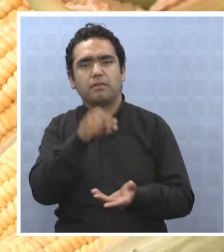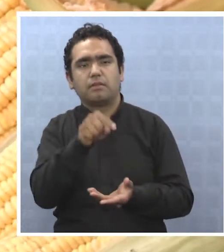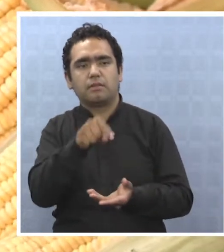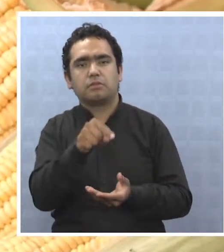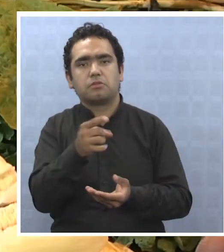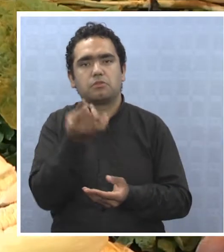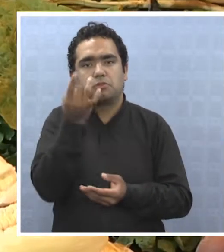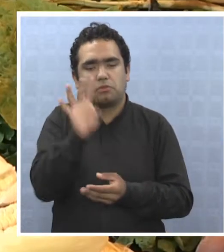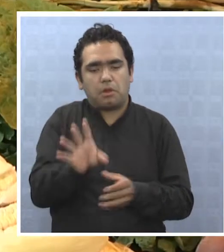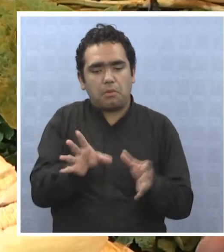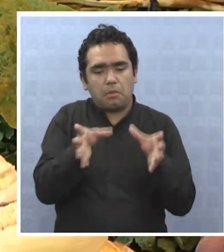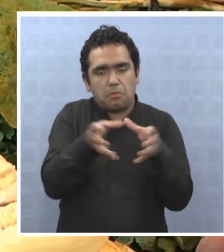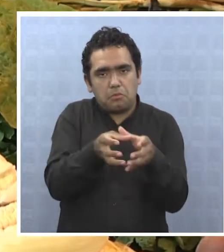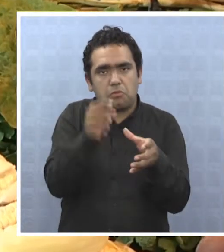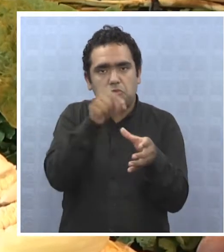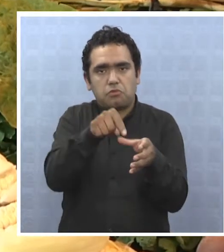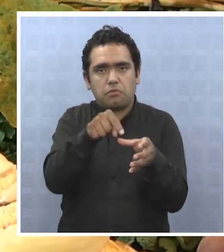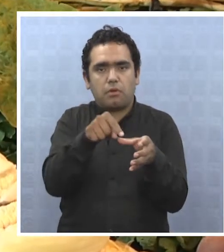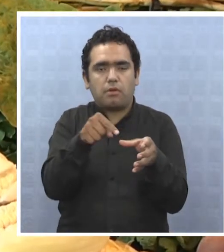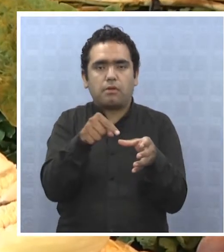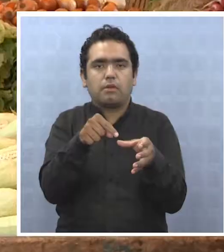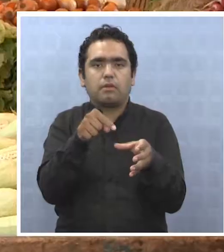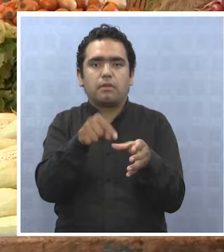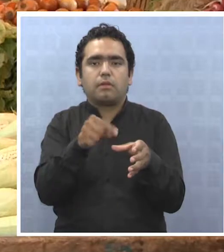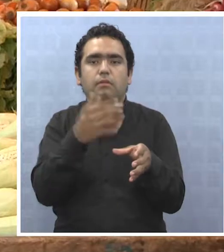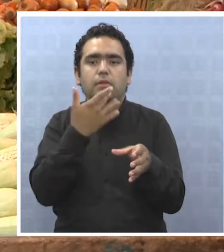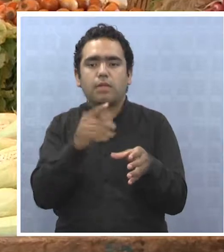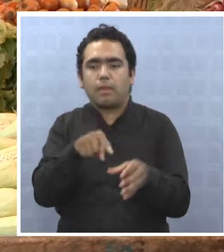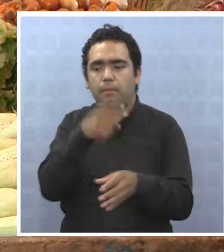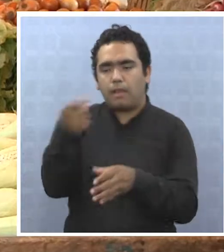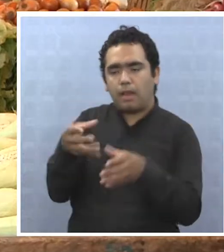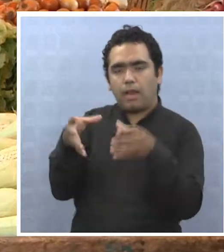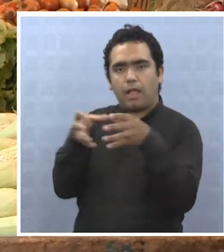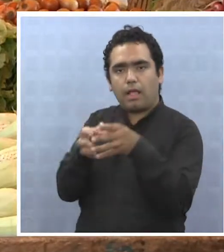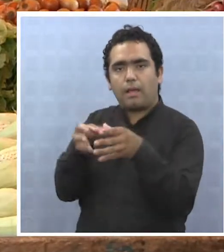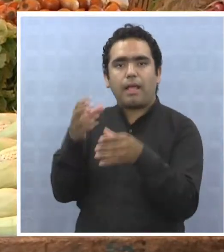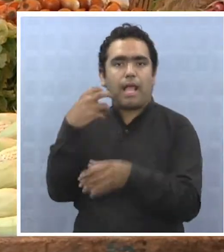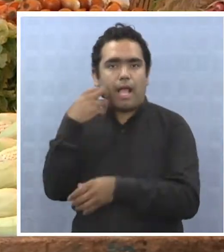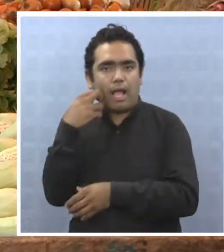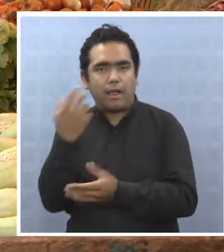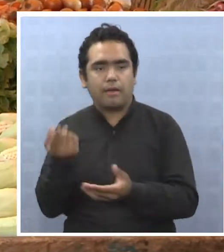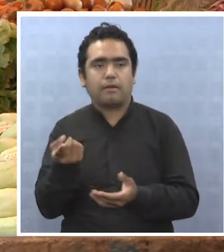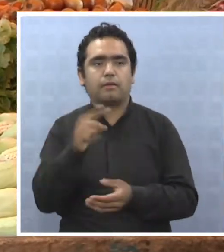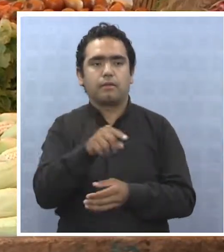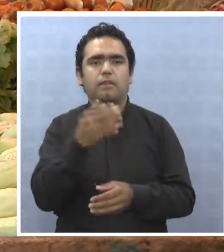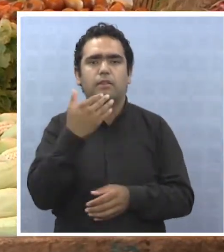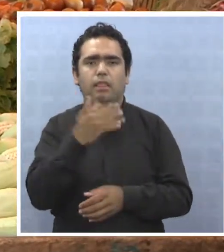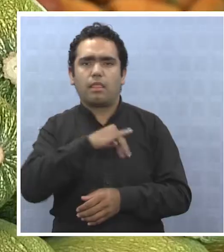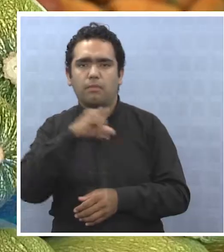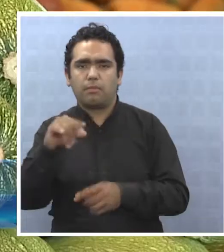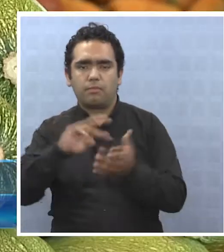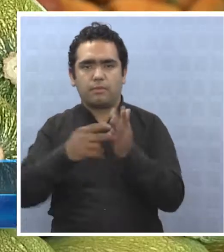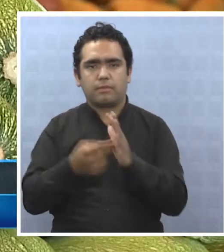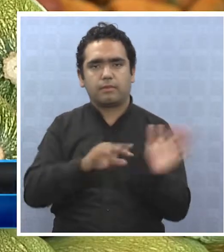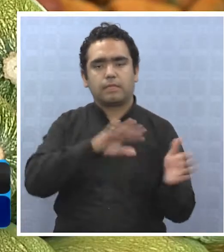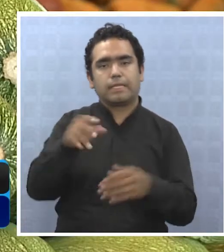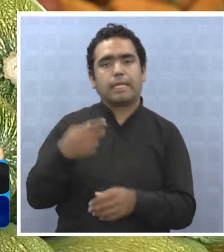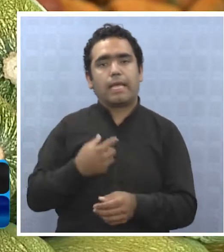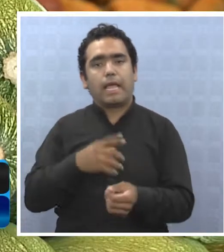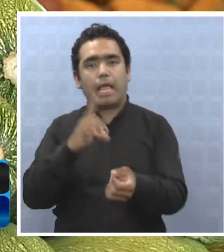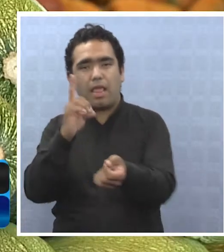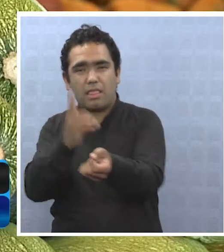que es solamente una parte de lo que estamos conversando, porque también vienen las proteínas, que son las carnes. La hipertensión y la diabetes,